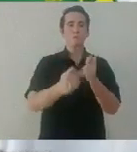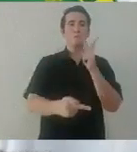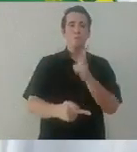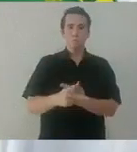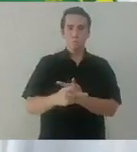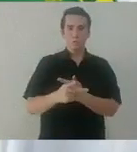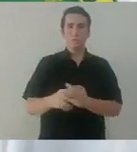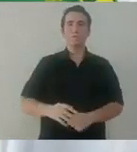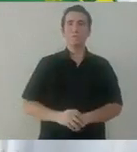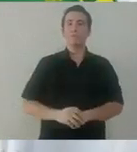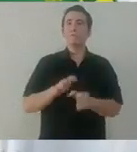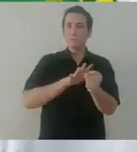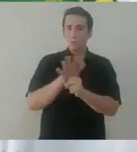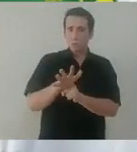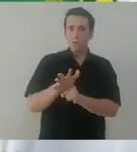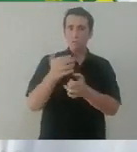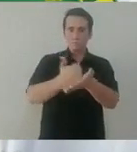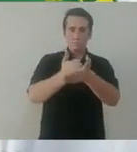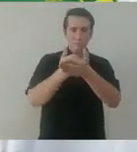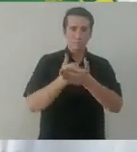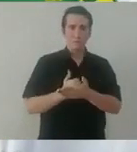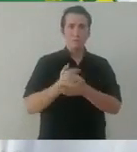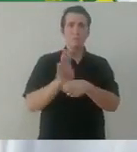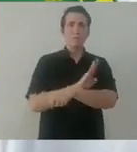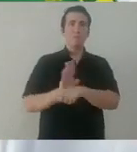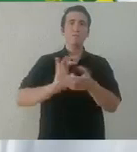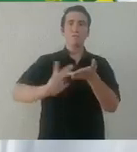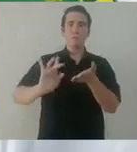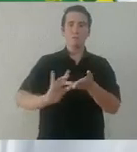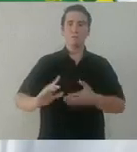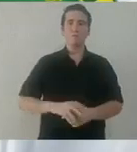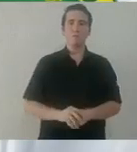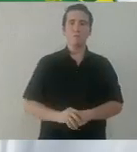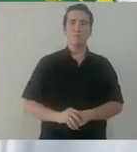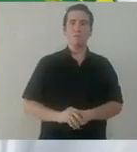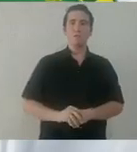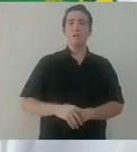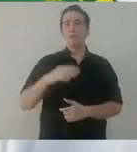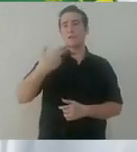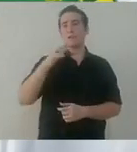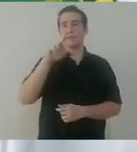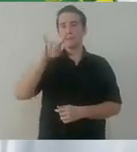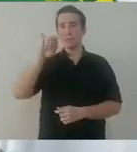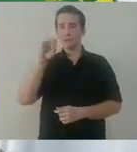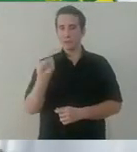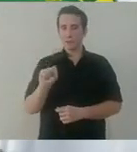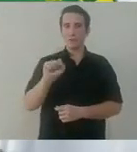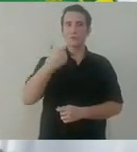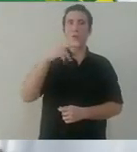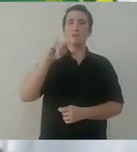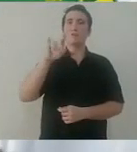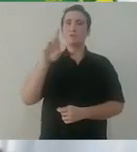.000 productores agropecuarios con el cual les va a llegar beneficio y apoyos o subsidios a inequeneros, agricultores, ganaderos,